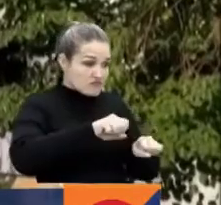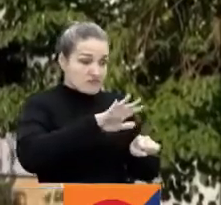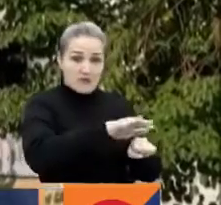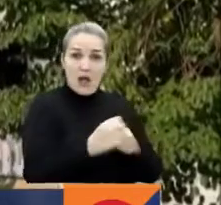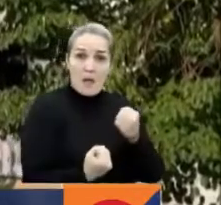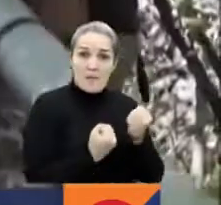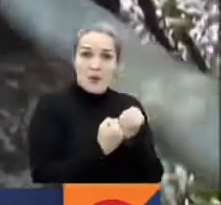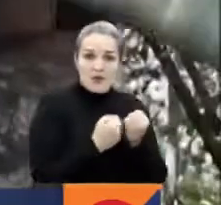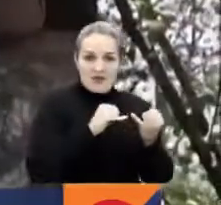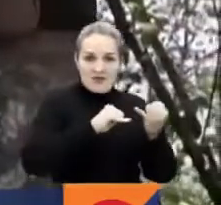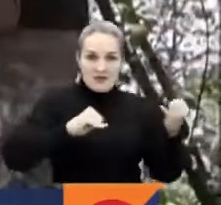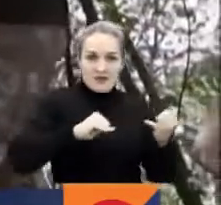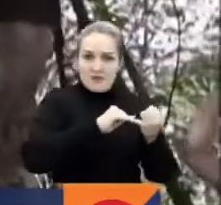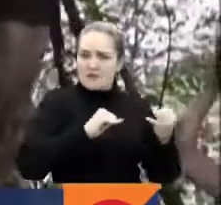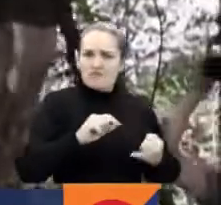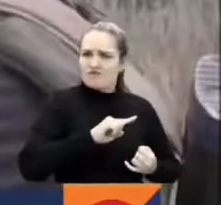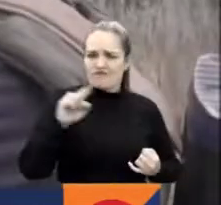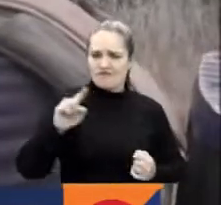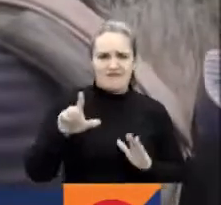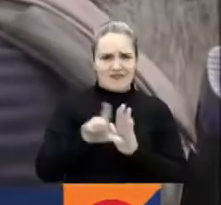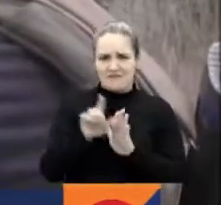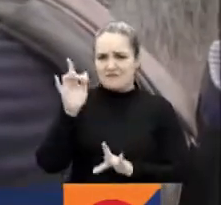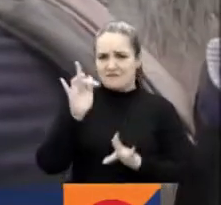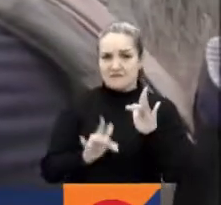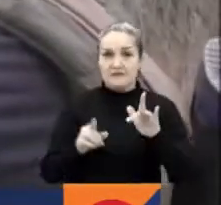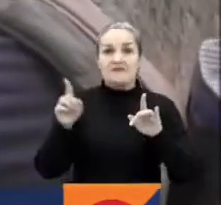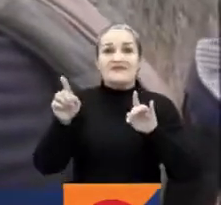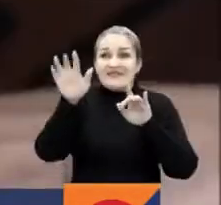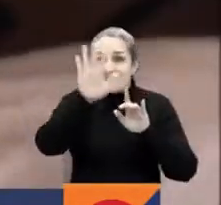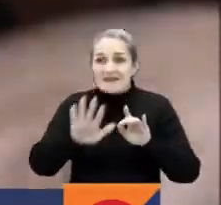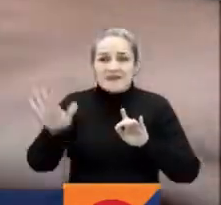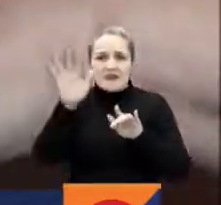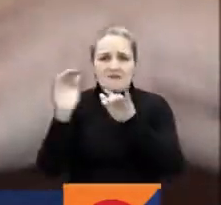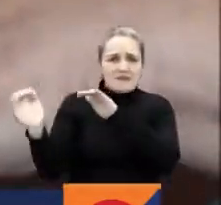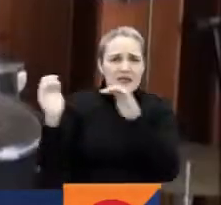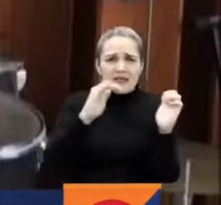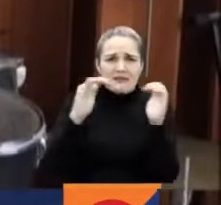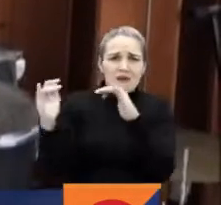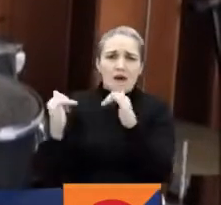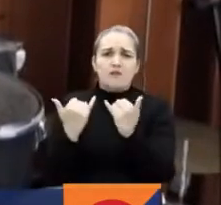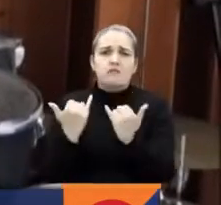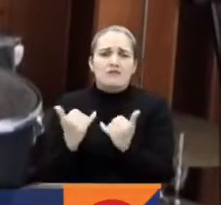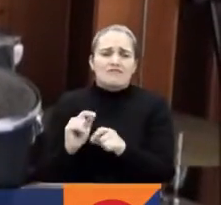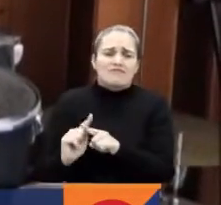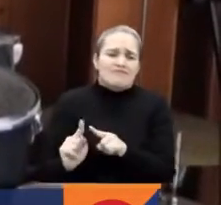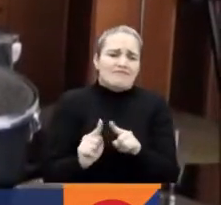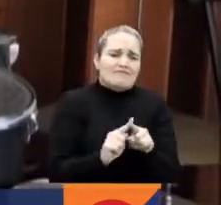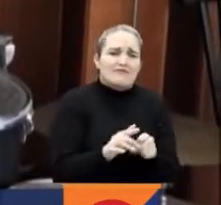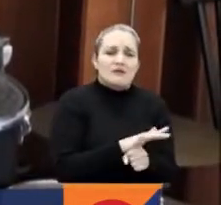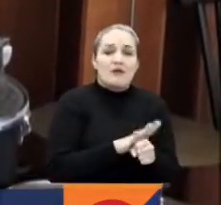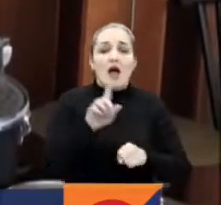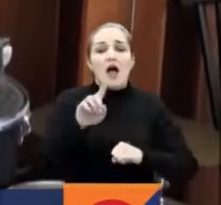En esa geografía, alada entre dos fuerzas diariamente, cohabitan todos los actos, los que sanan